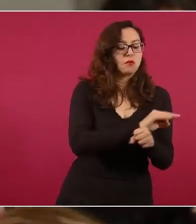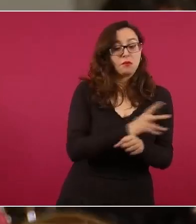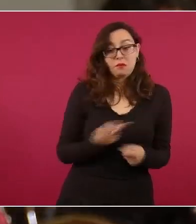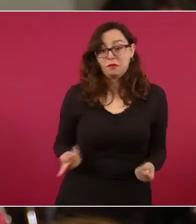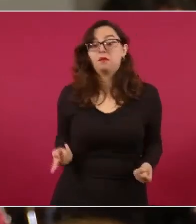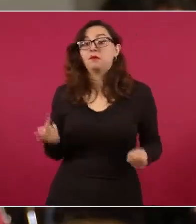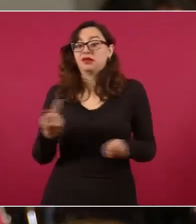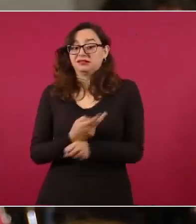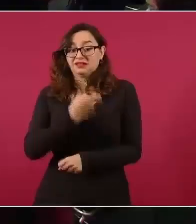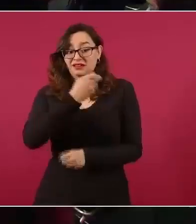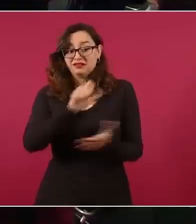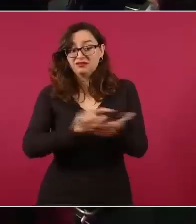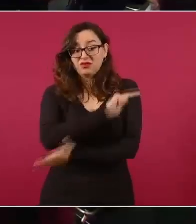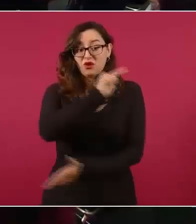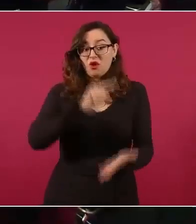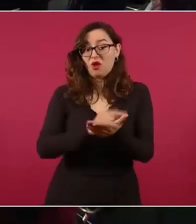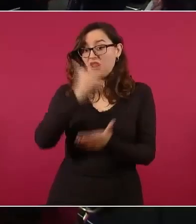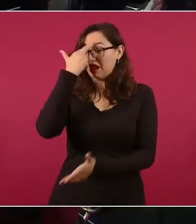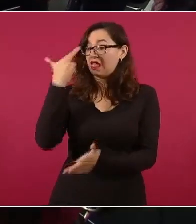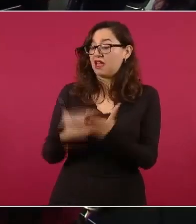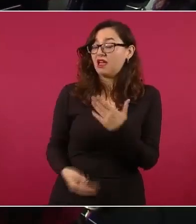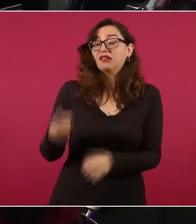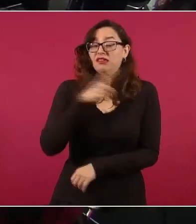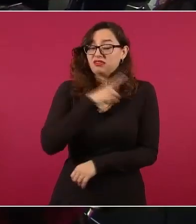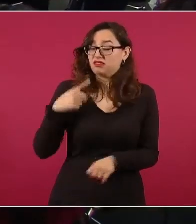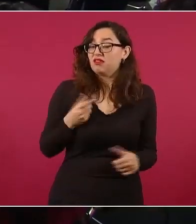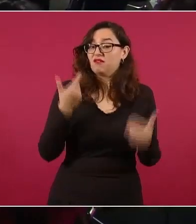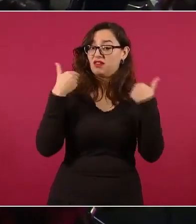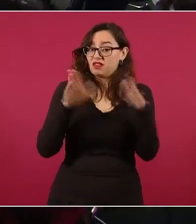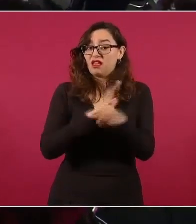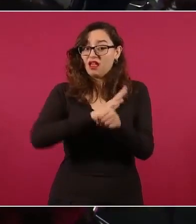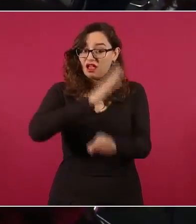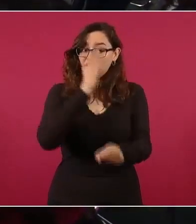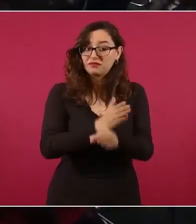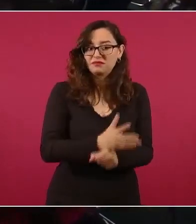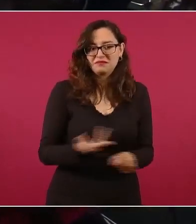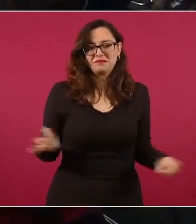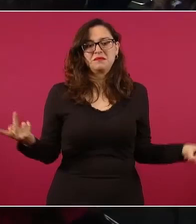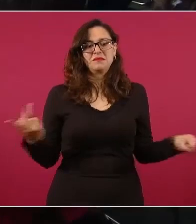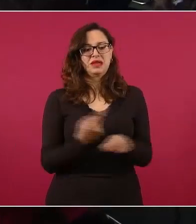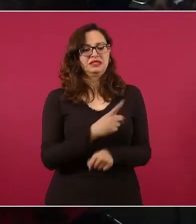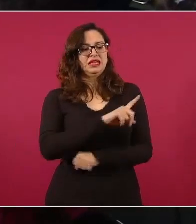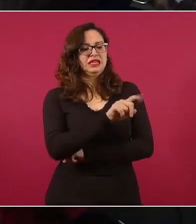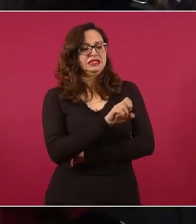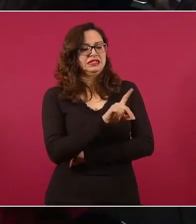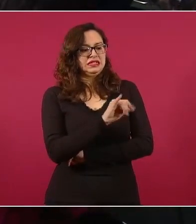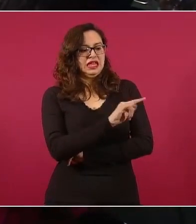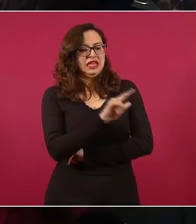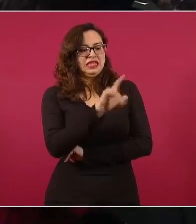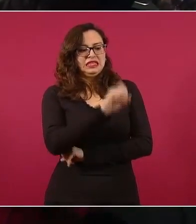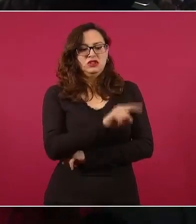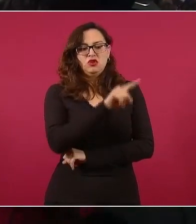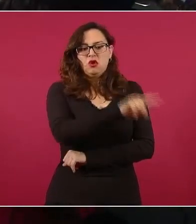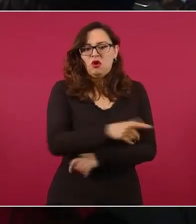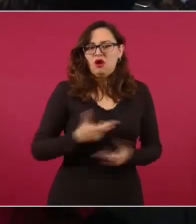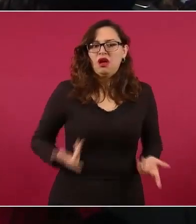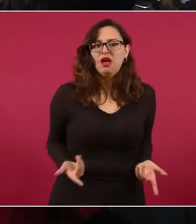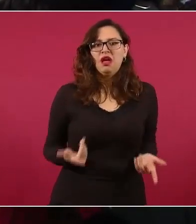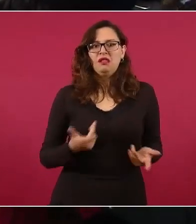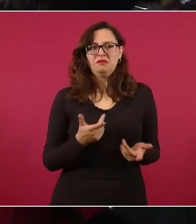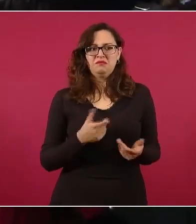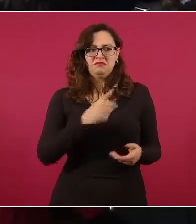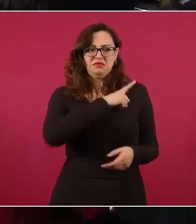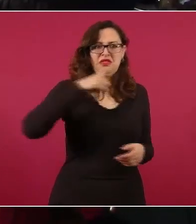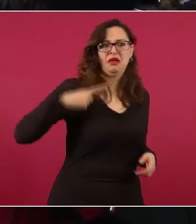En el caso de Zedillo, pues la deuda la vamos a seguir pagando hasta 2042 o mucho después. Y